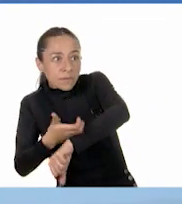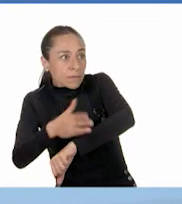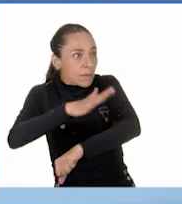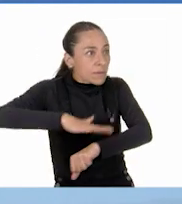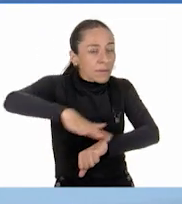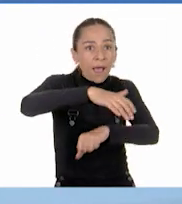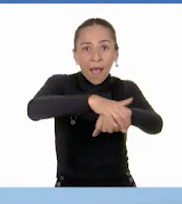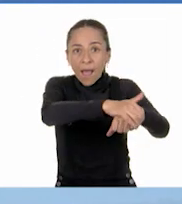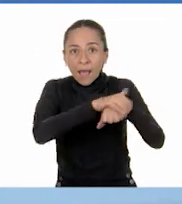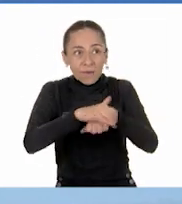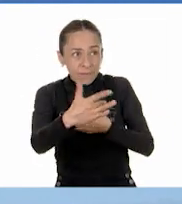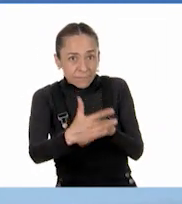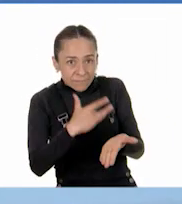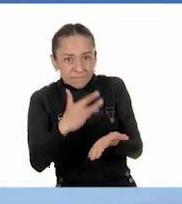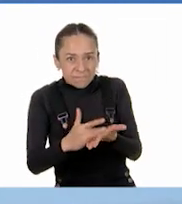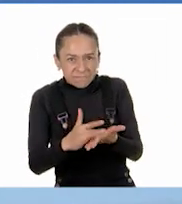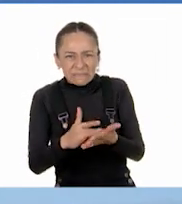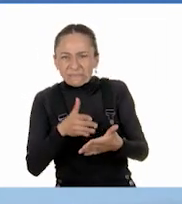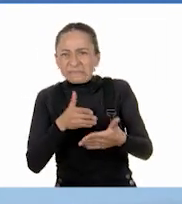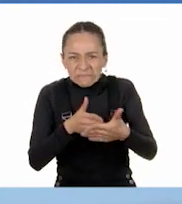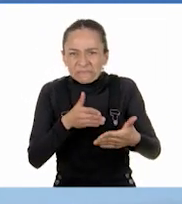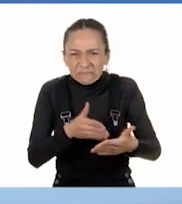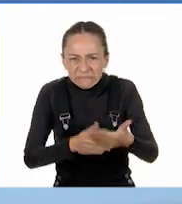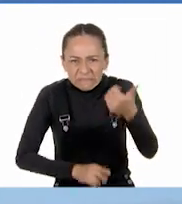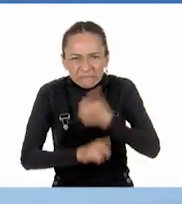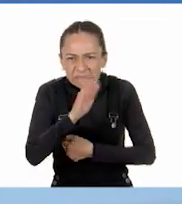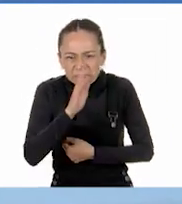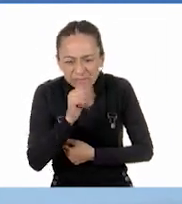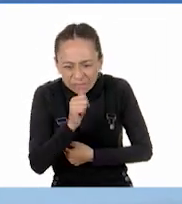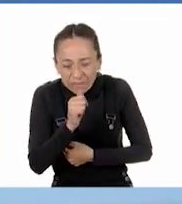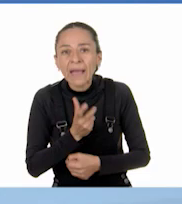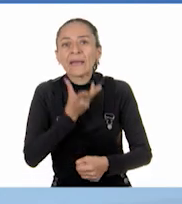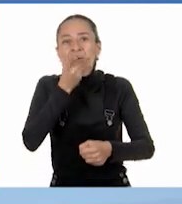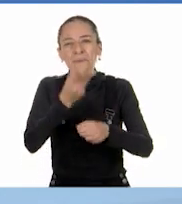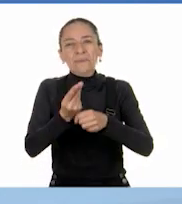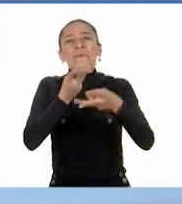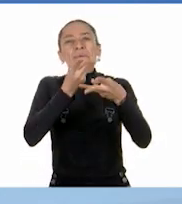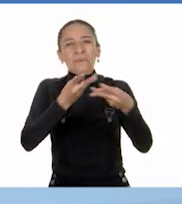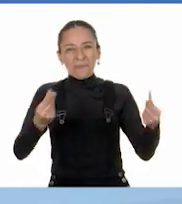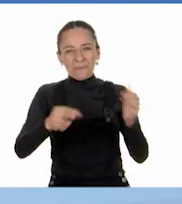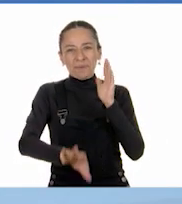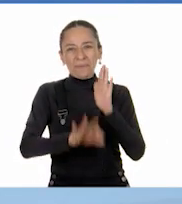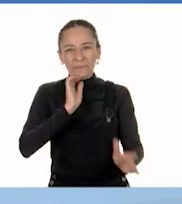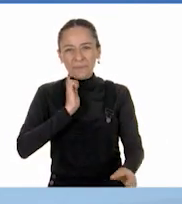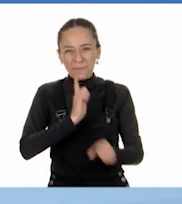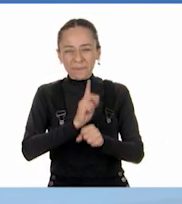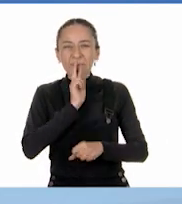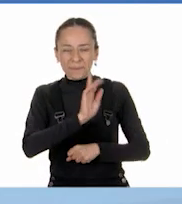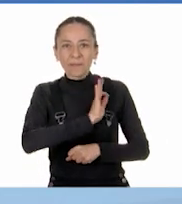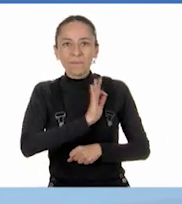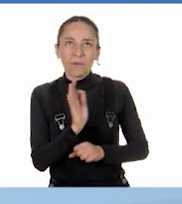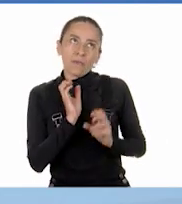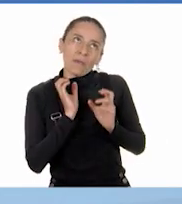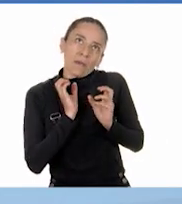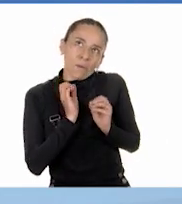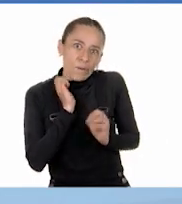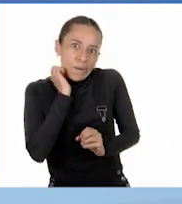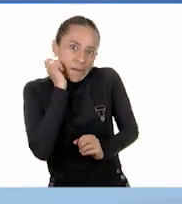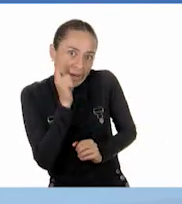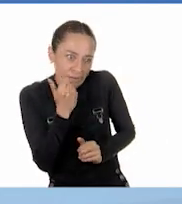los obstáculos o los desafíos. He hablado. Bravo.